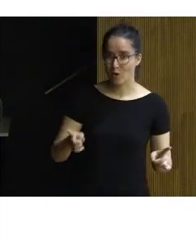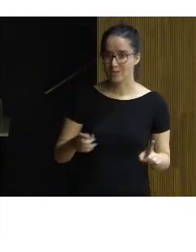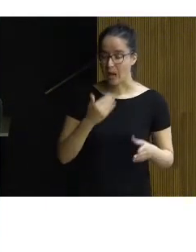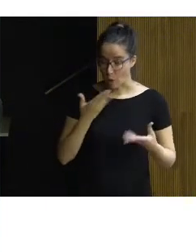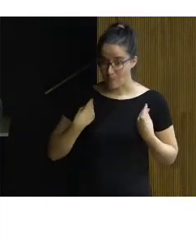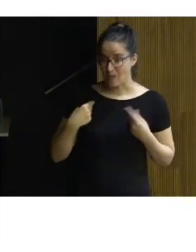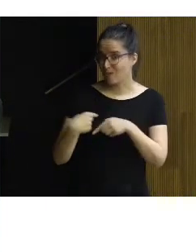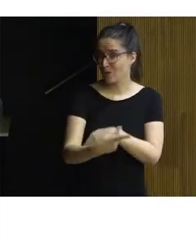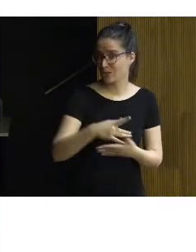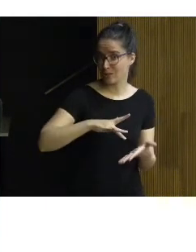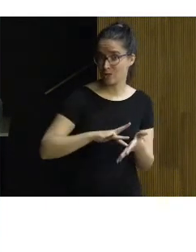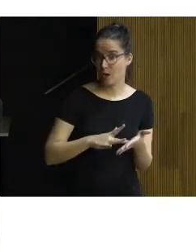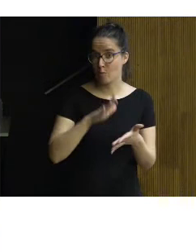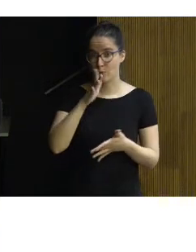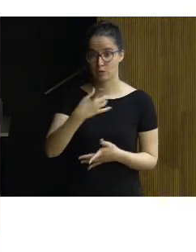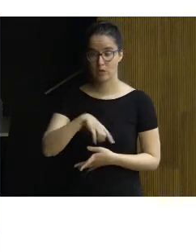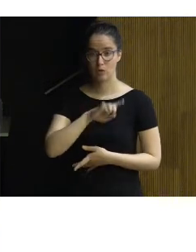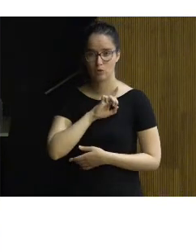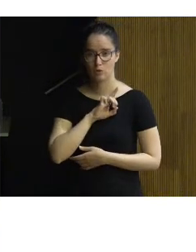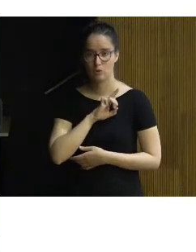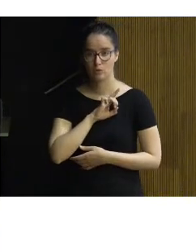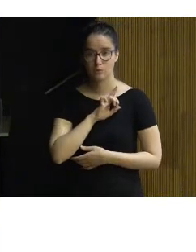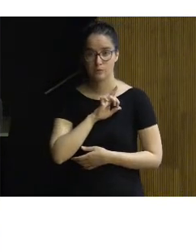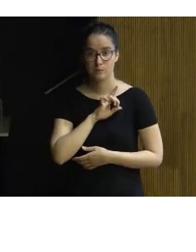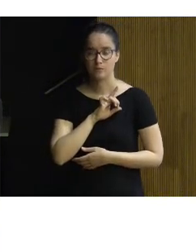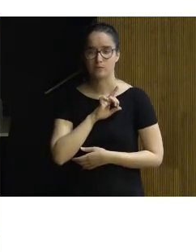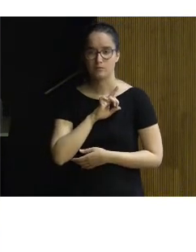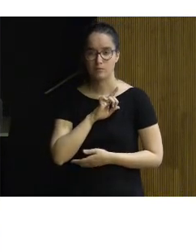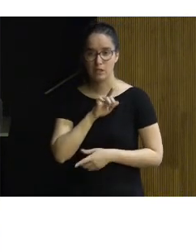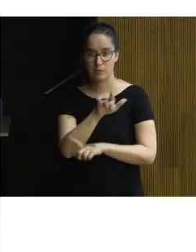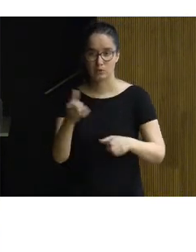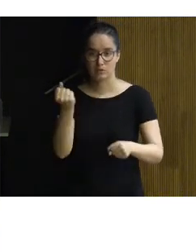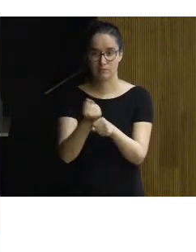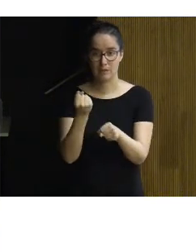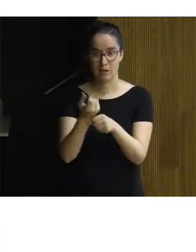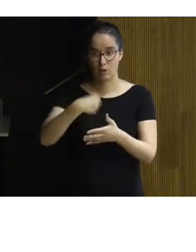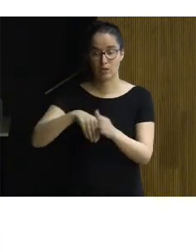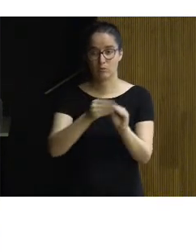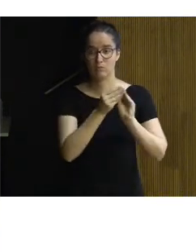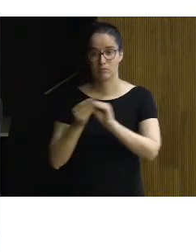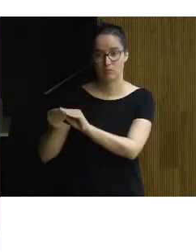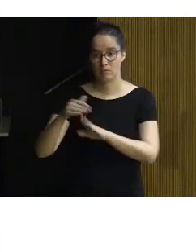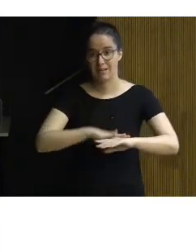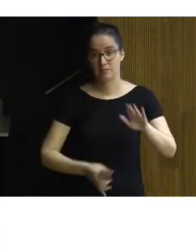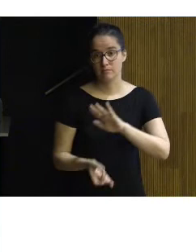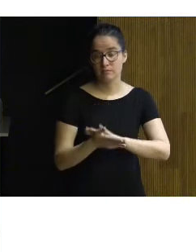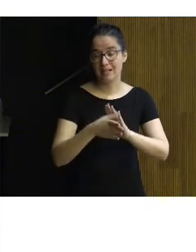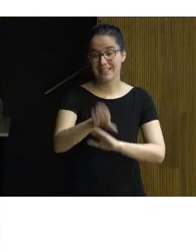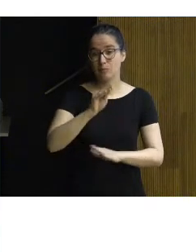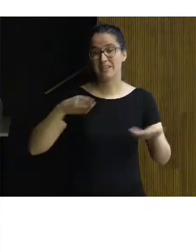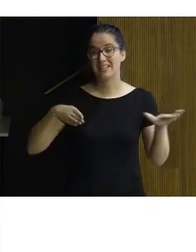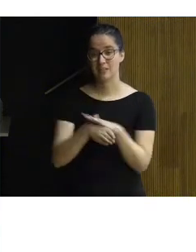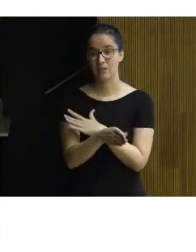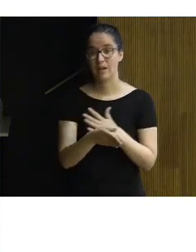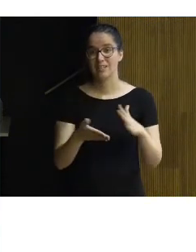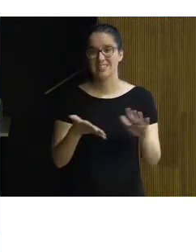vivimos, ¿no? Por eso, para nosotros, para los que hemos trabajado en el estándar, creo que entendemos que accesibilidad es